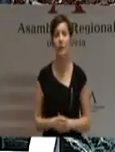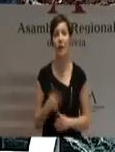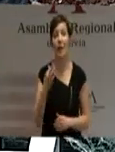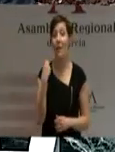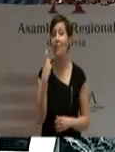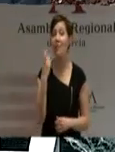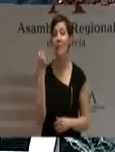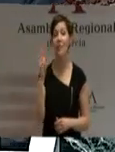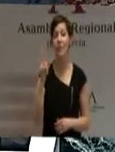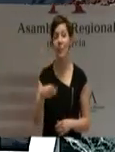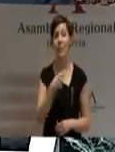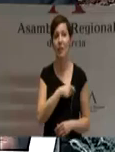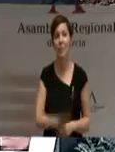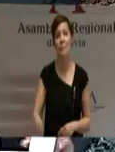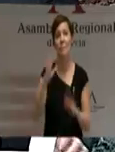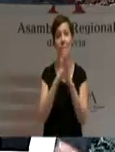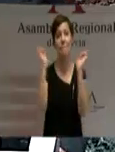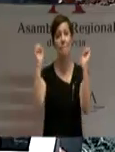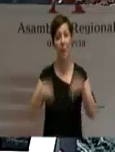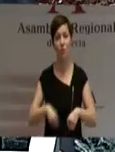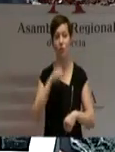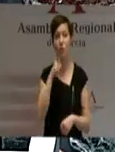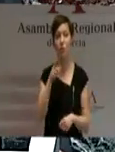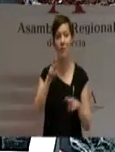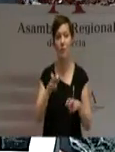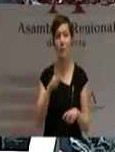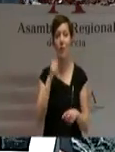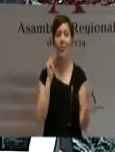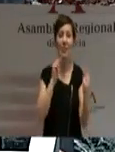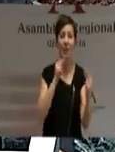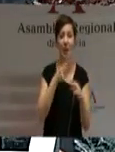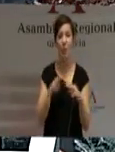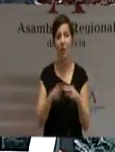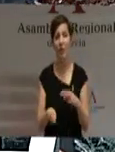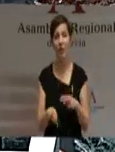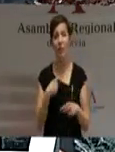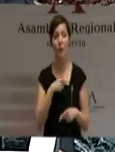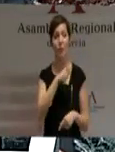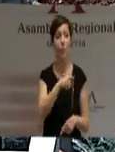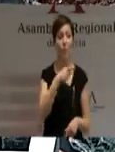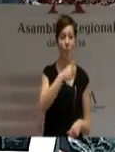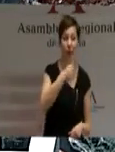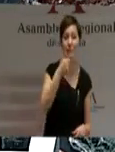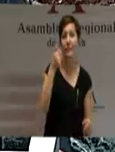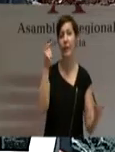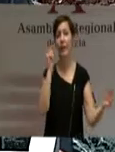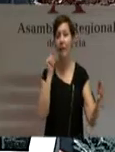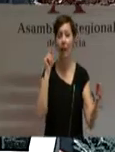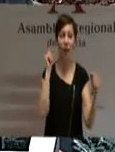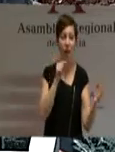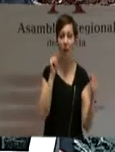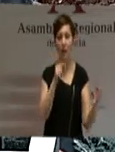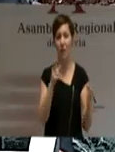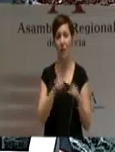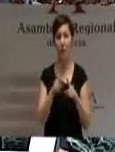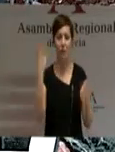nacional para desterrar del debate político el y tú más, que desemboca en el todos son iguales.